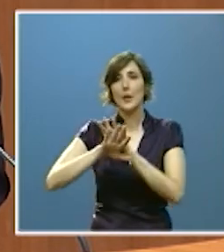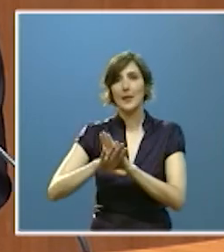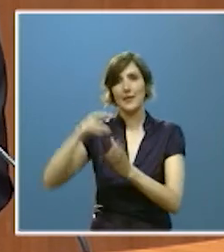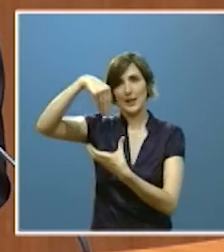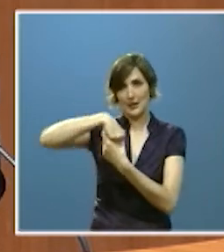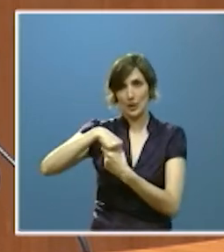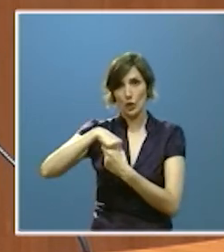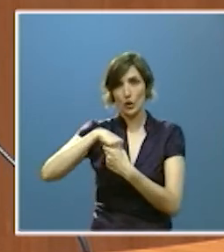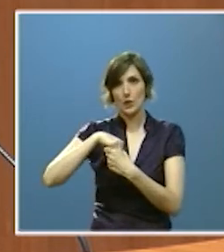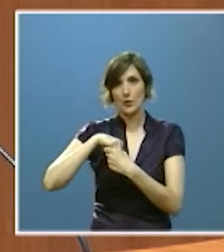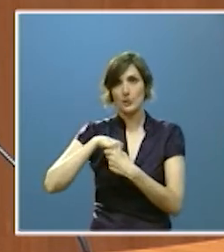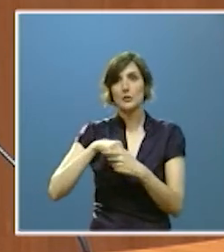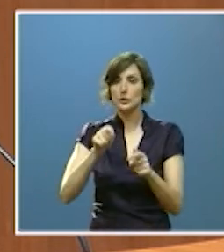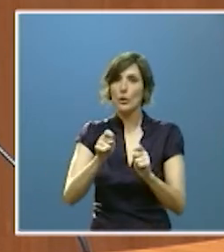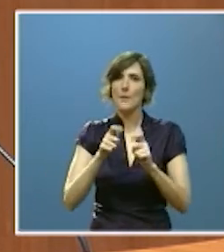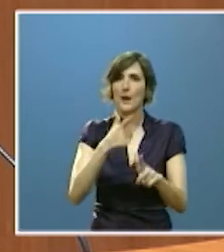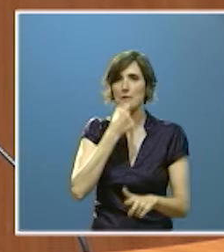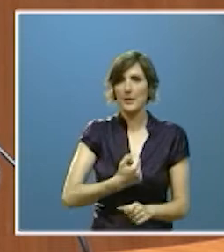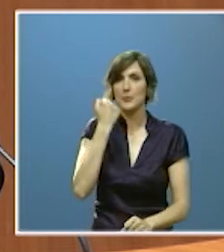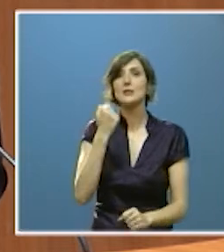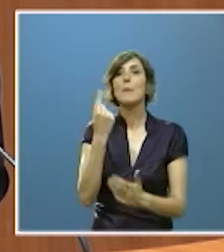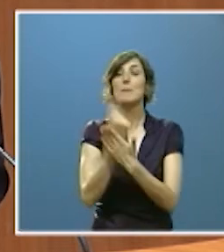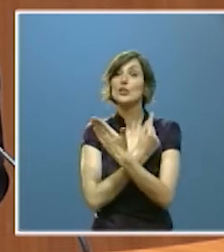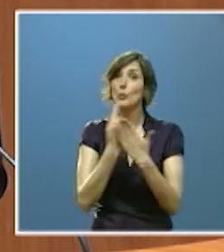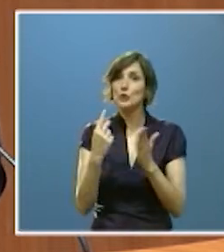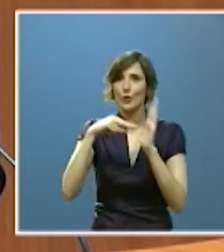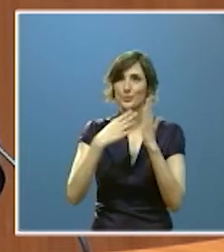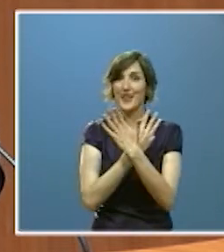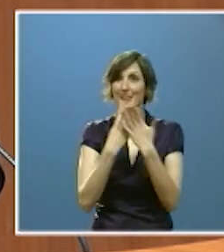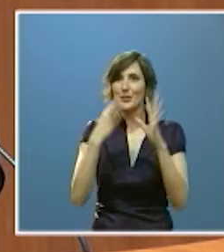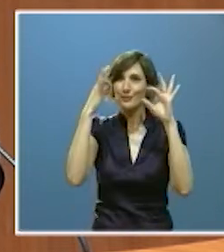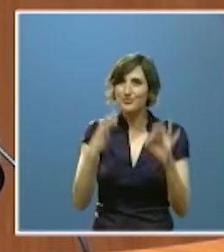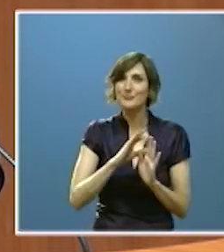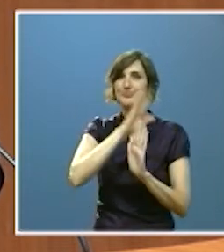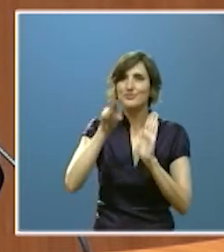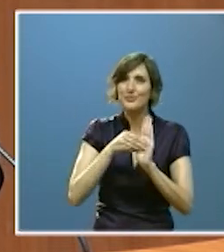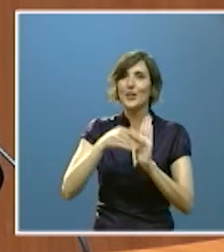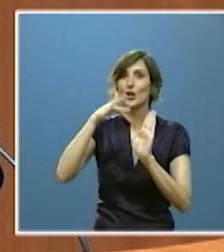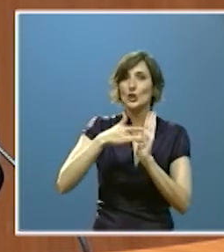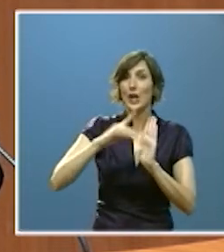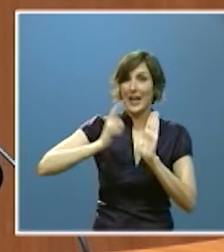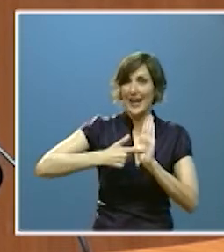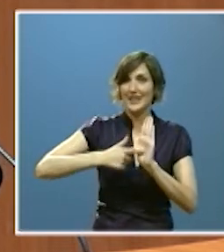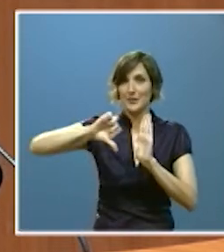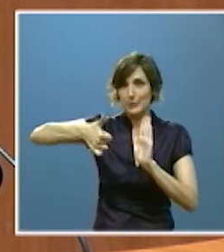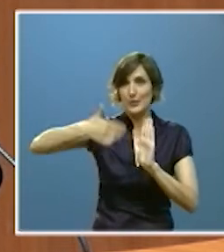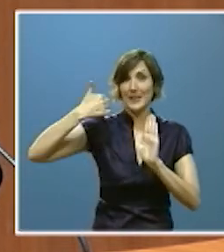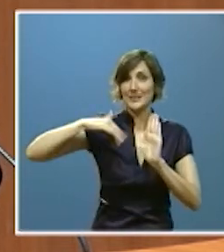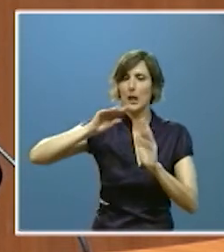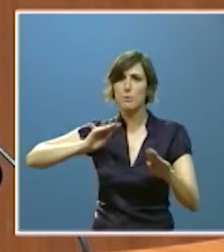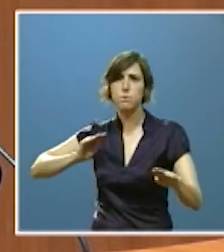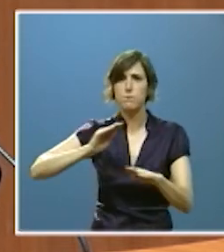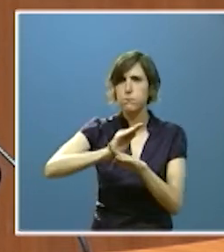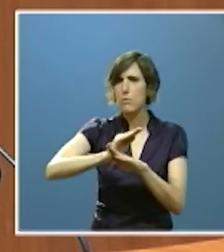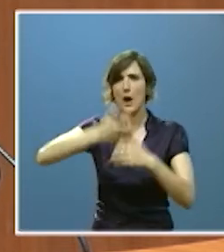que el presupuesto 2018 incluye la previsión de que una vez aprobada dicha ley se dote de inmediato